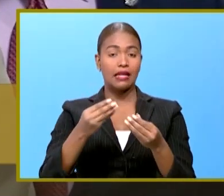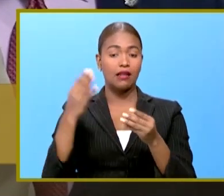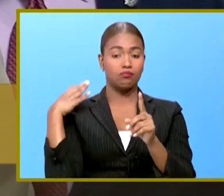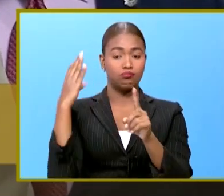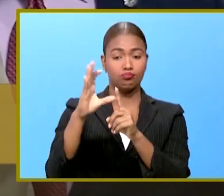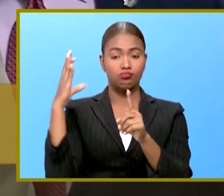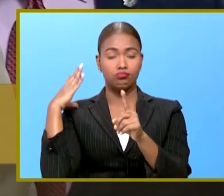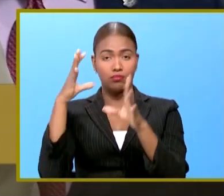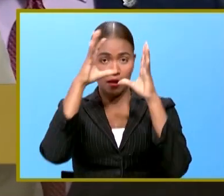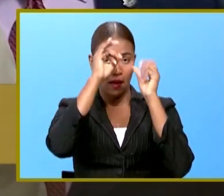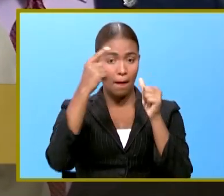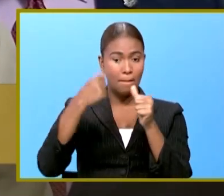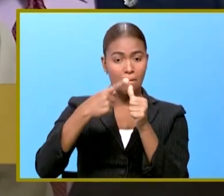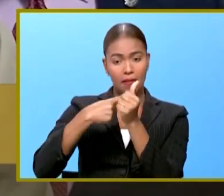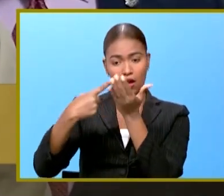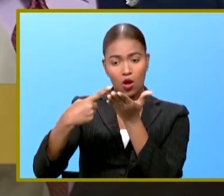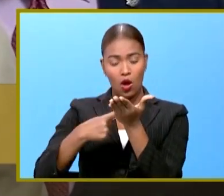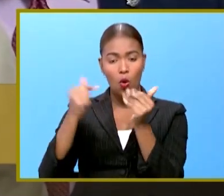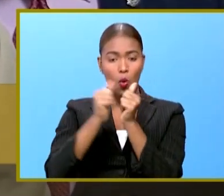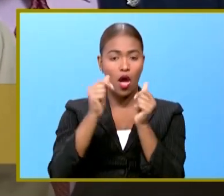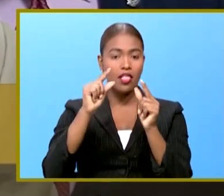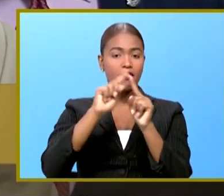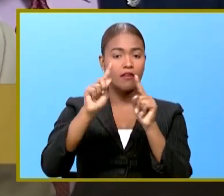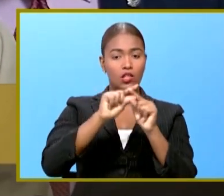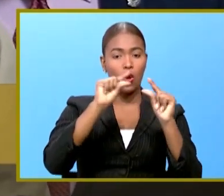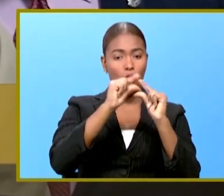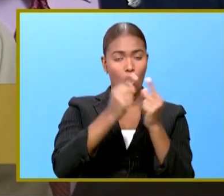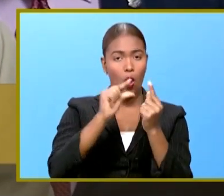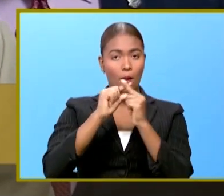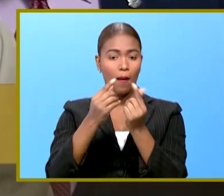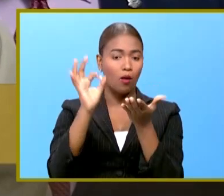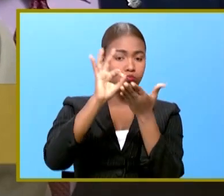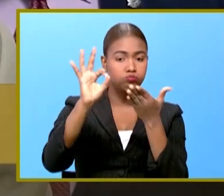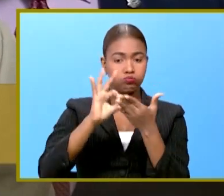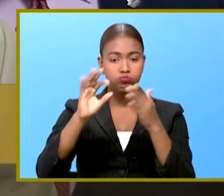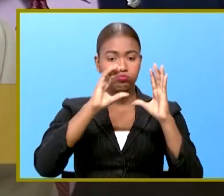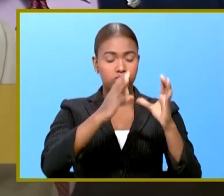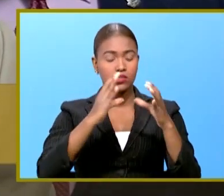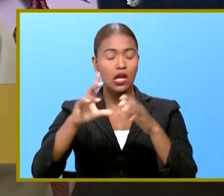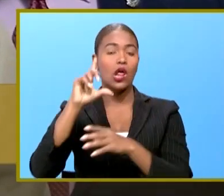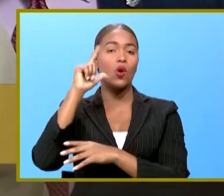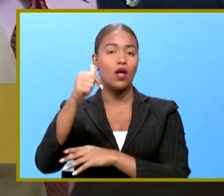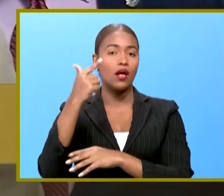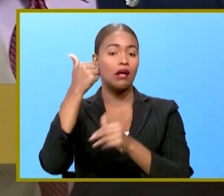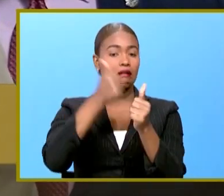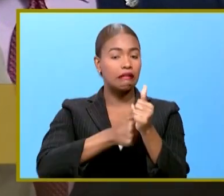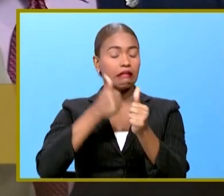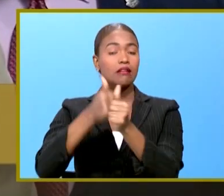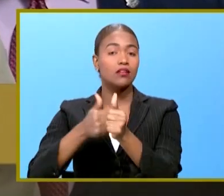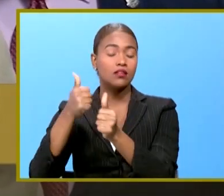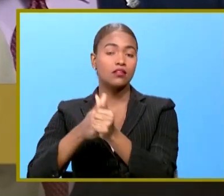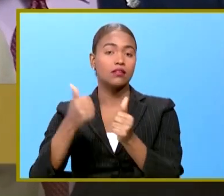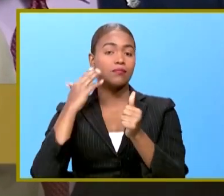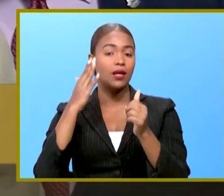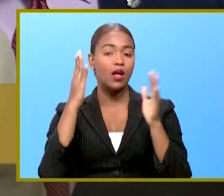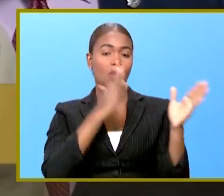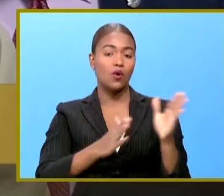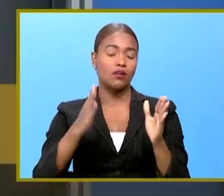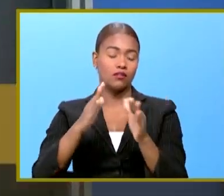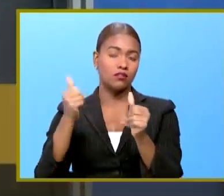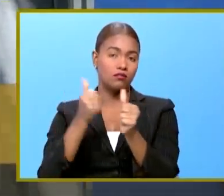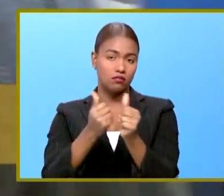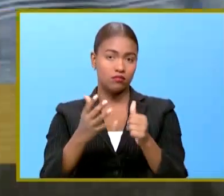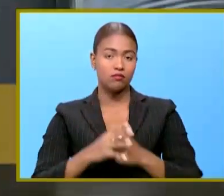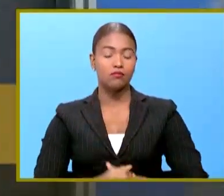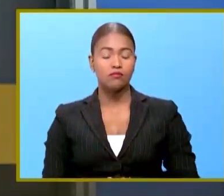presidencias que primero se socializan con los diferentes bloques se hace de consenso y entonces luego cada bloque ya organiza la de hoy